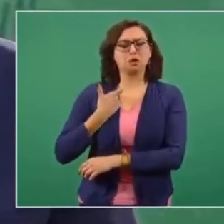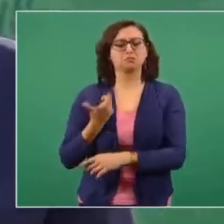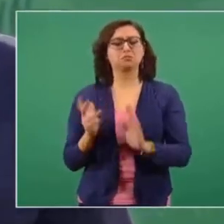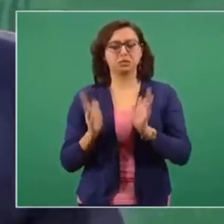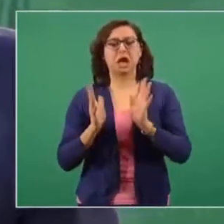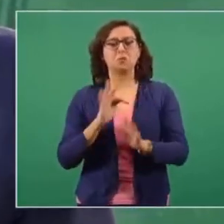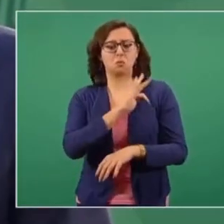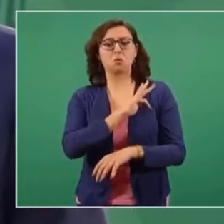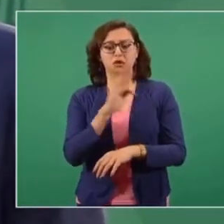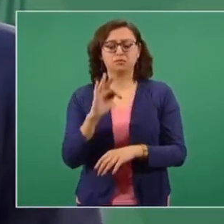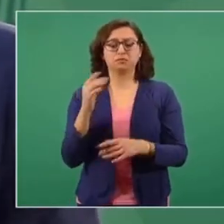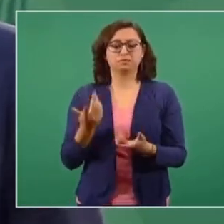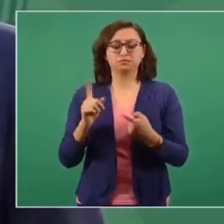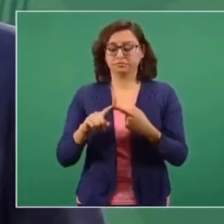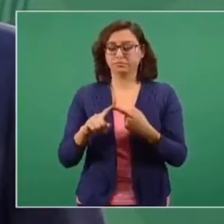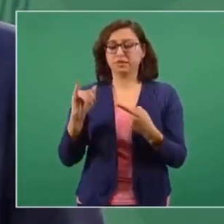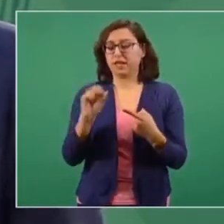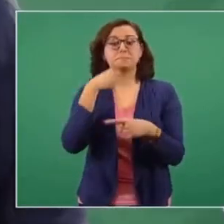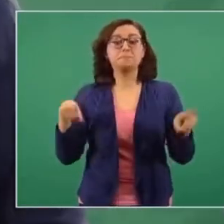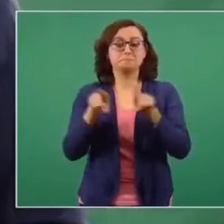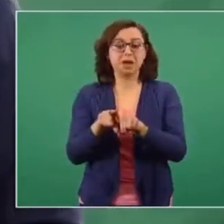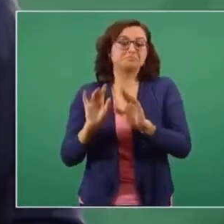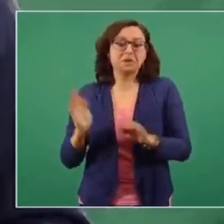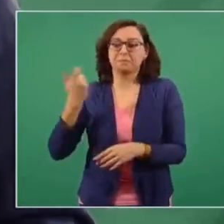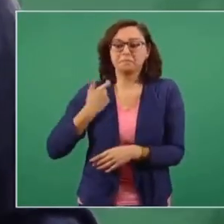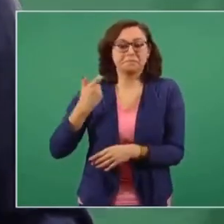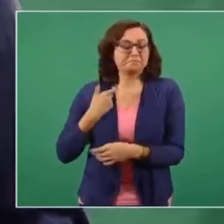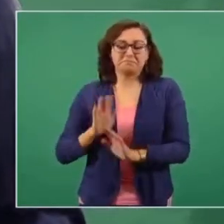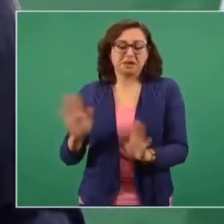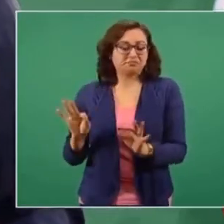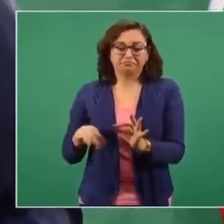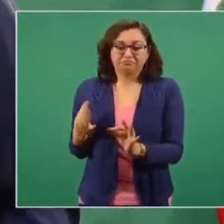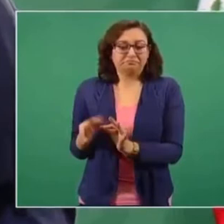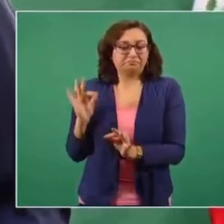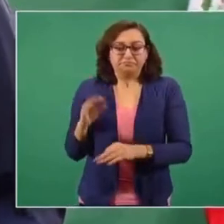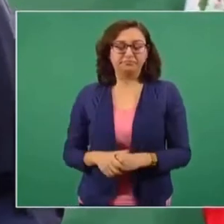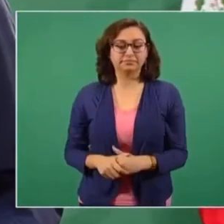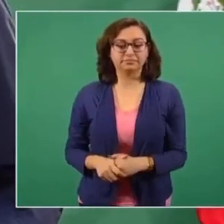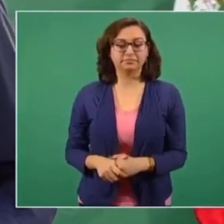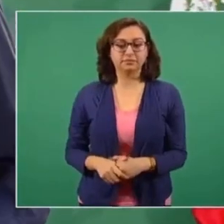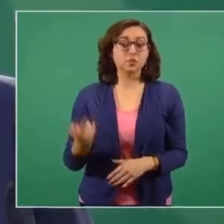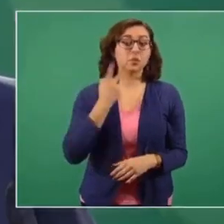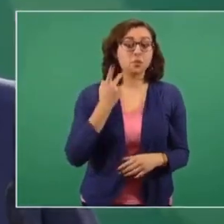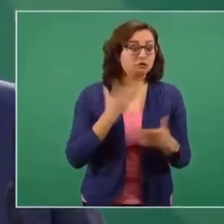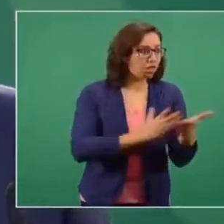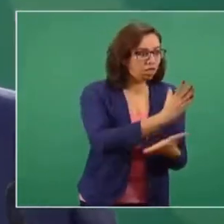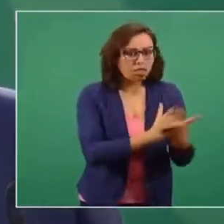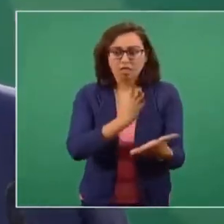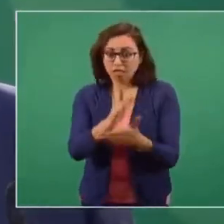corresponder lo de la pensión de adulto mayor, pero nada absolutamente de política.